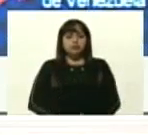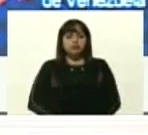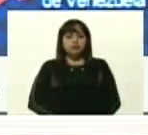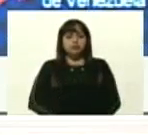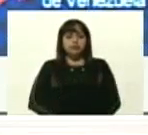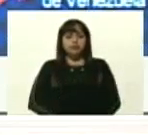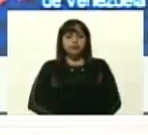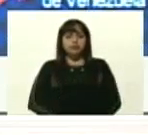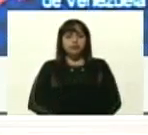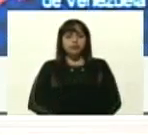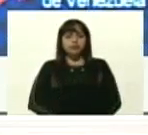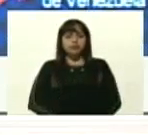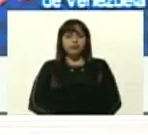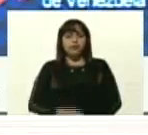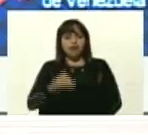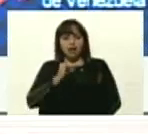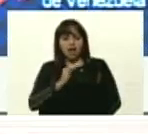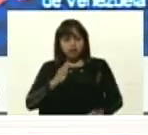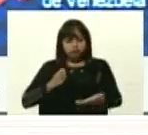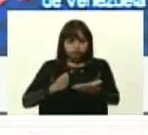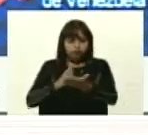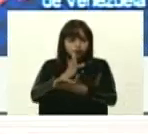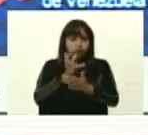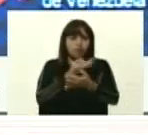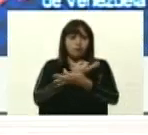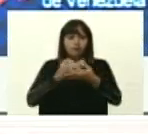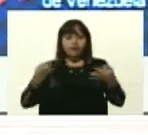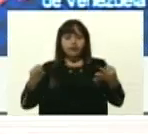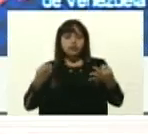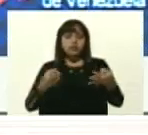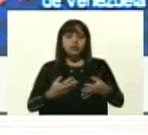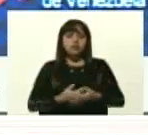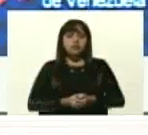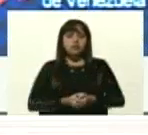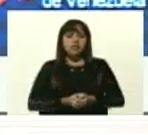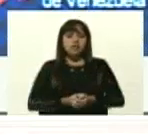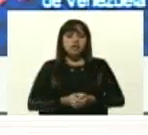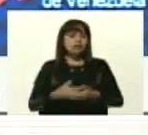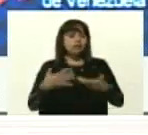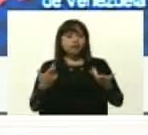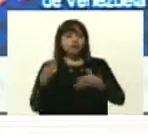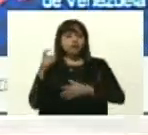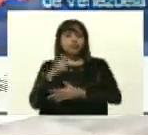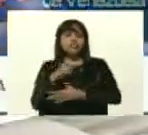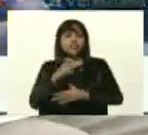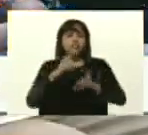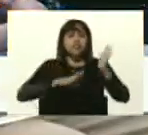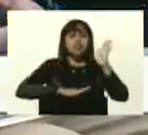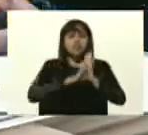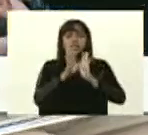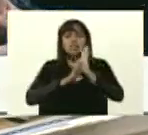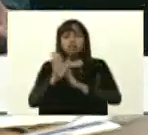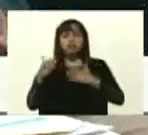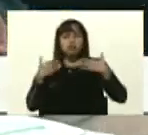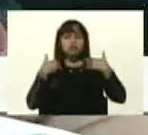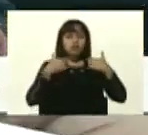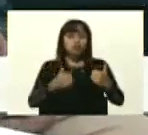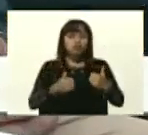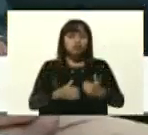que estén alineadas perfectamente a las necesidades del desarrollo de la salud,